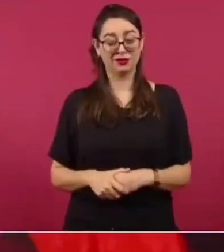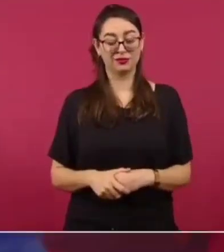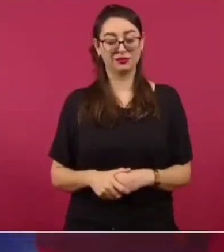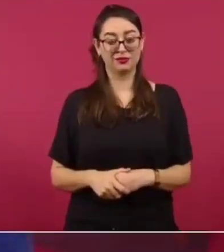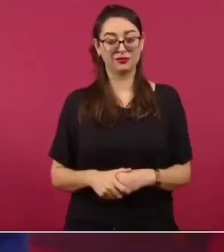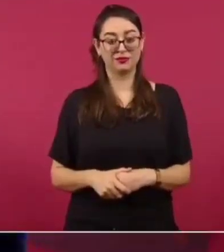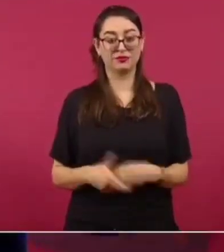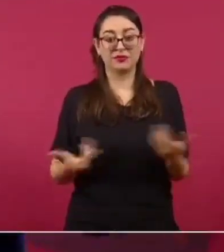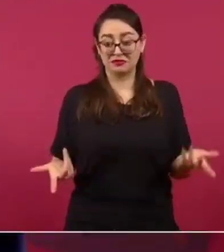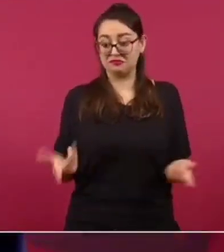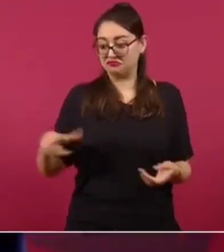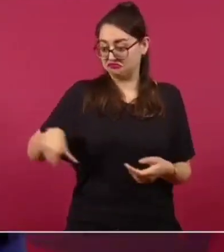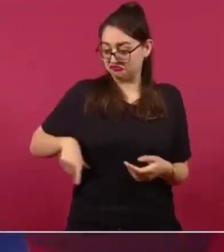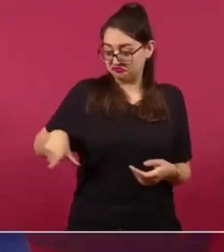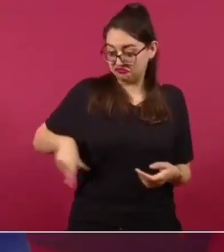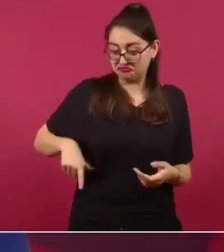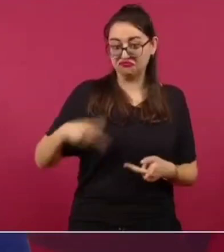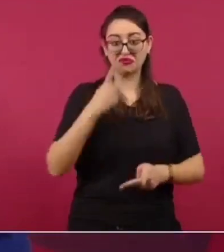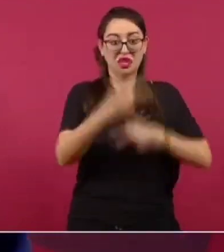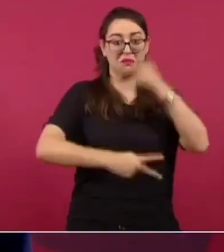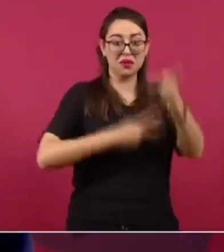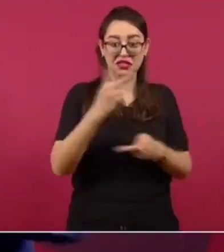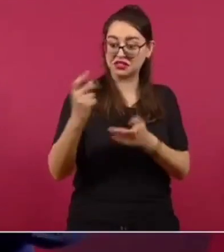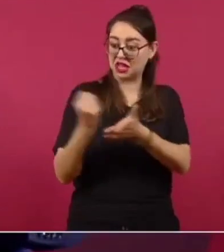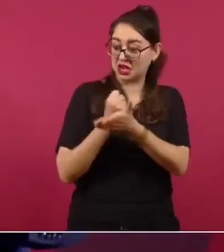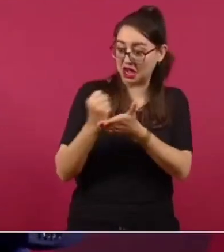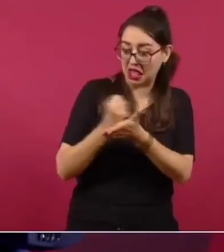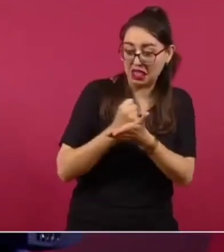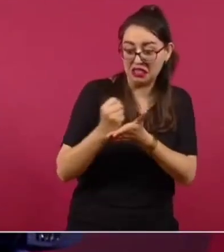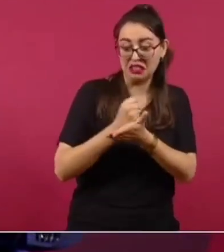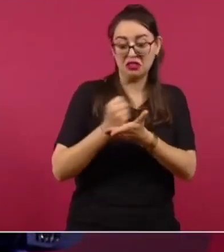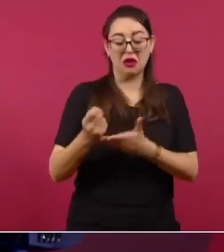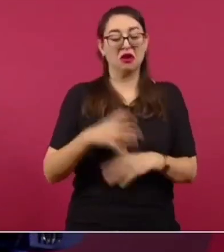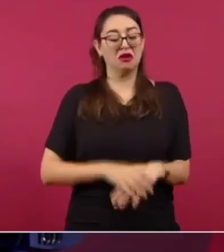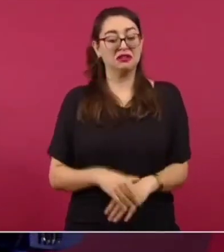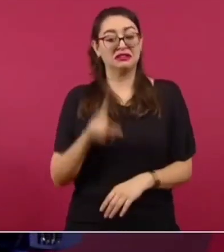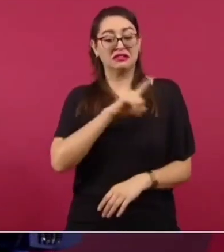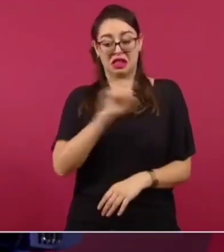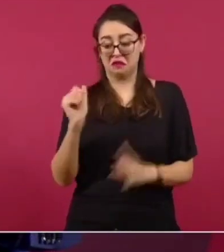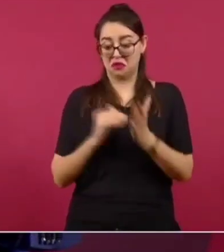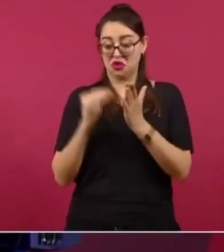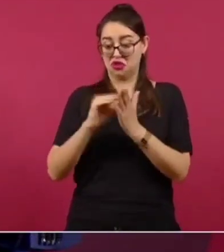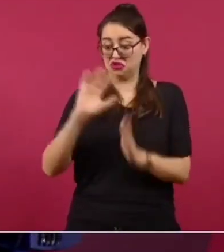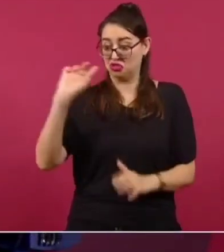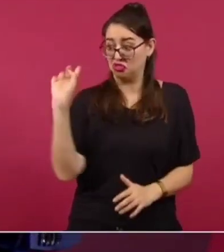créditos de la Banca de Desarrollo, 100 millones de dólares.